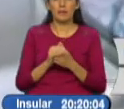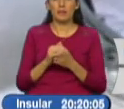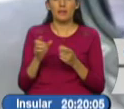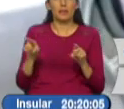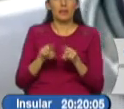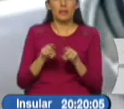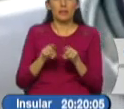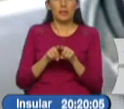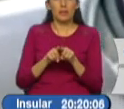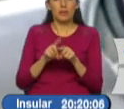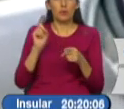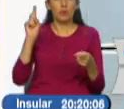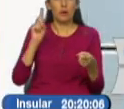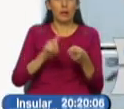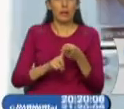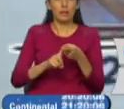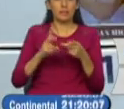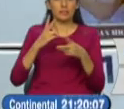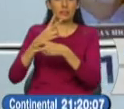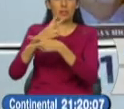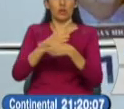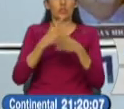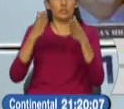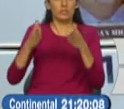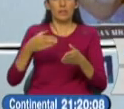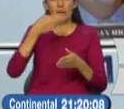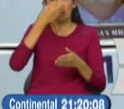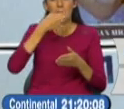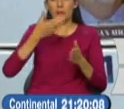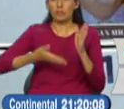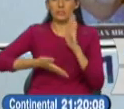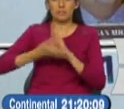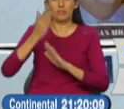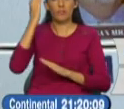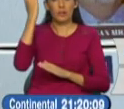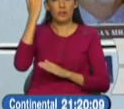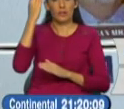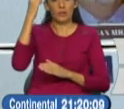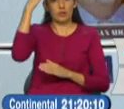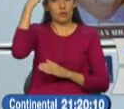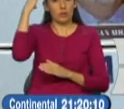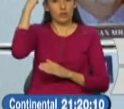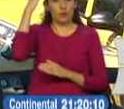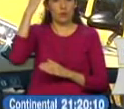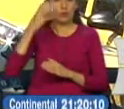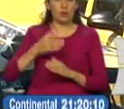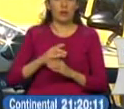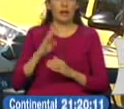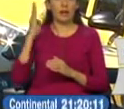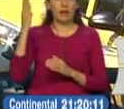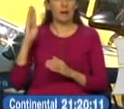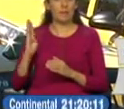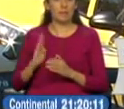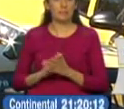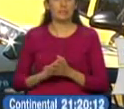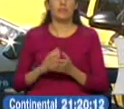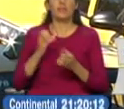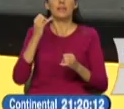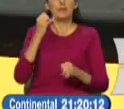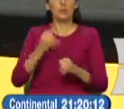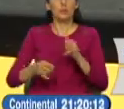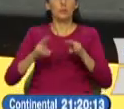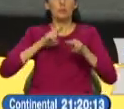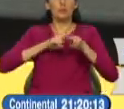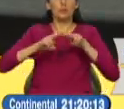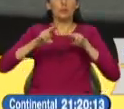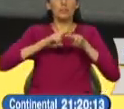Sanmiguel ex concejal ambateño quienes habrían viajado con Rodas a Brasil país sede de la empresa Odebrecht. Finalmente taxistas formales e informales